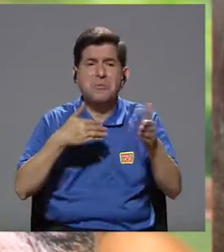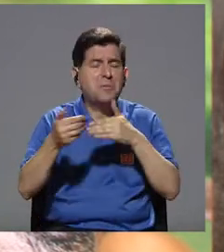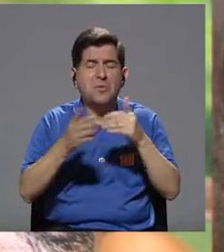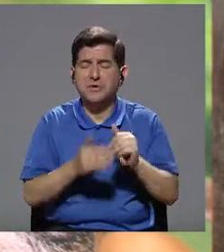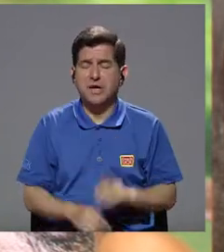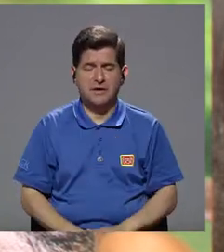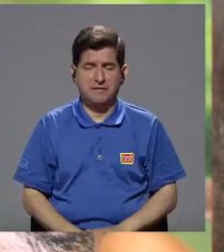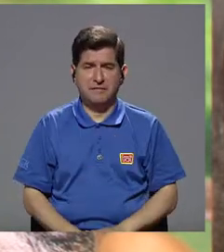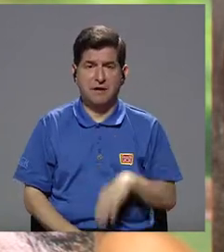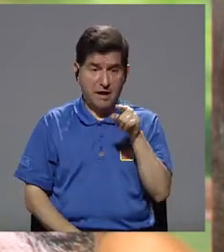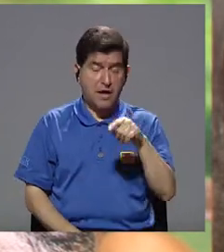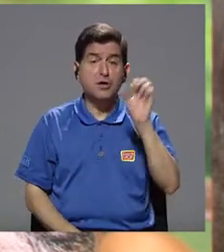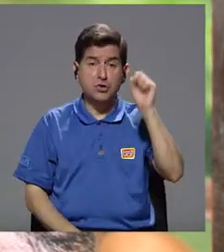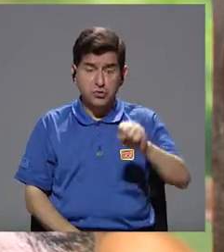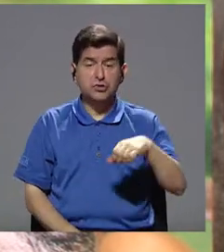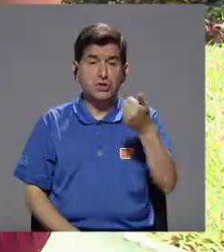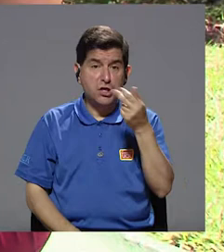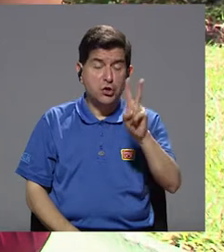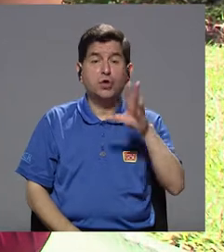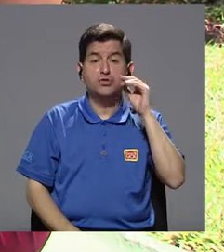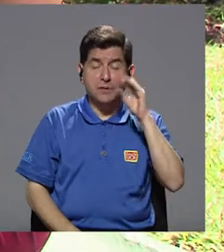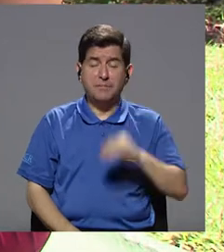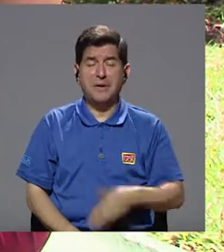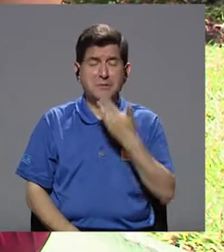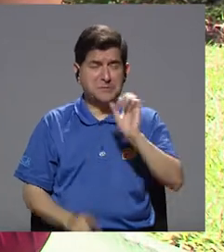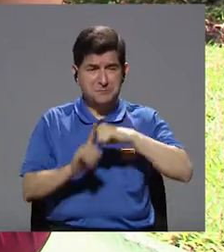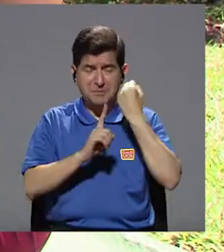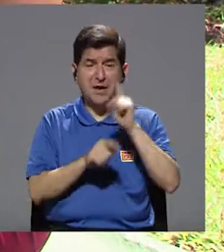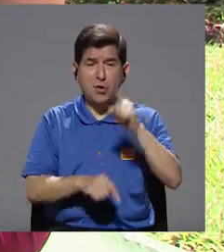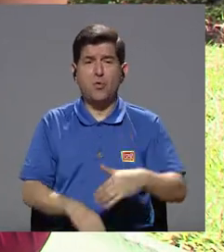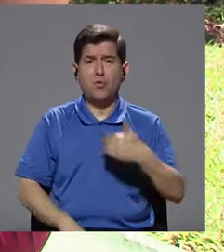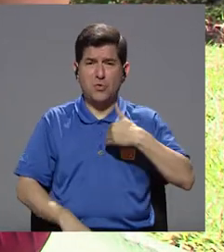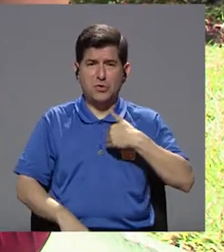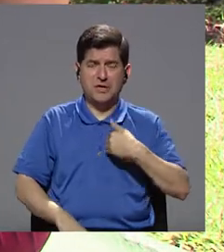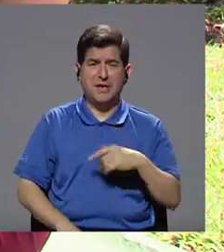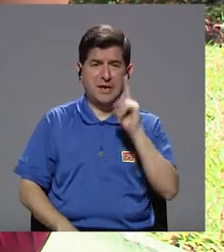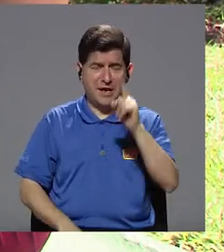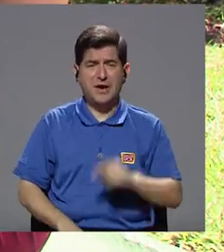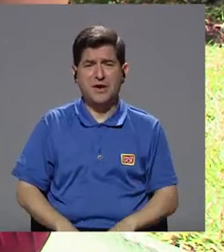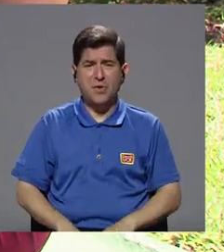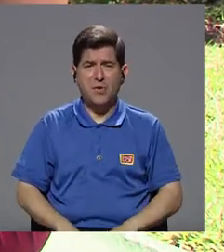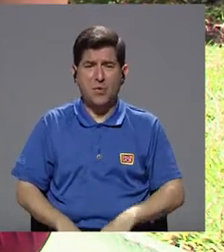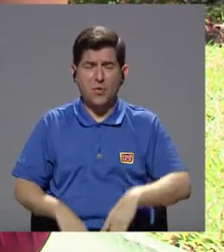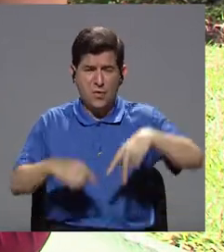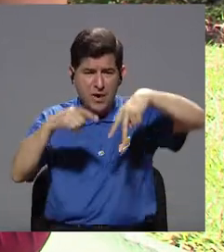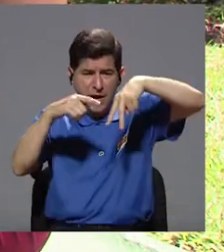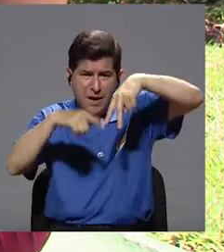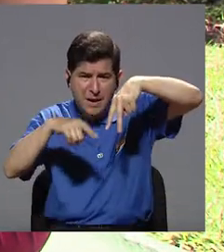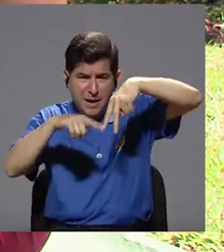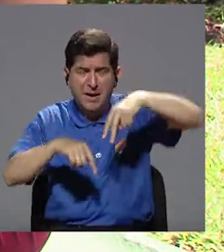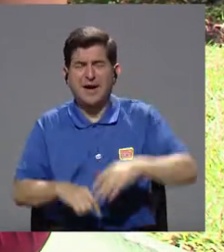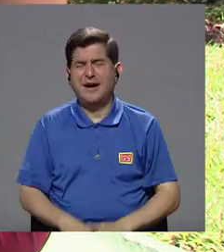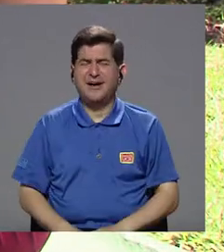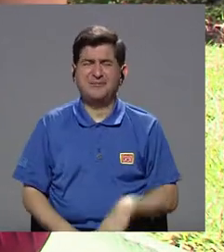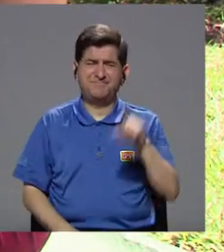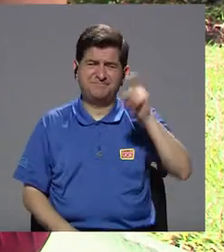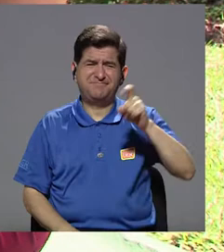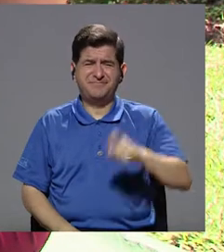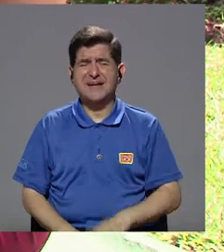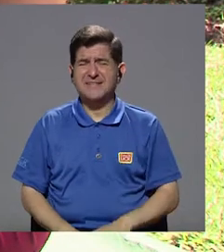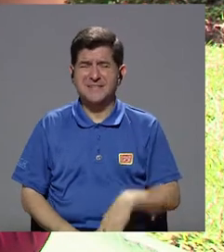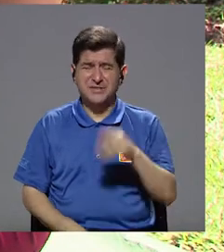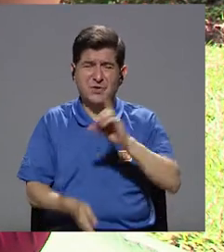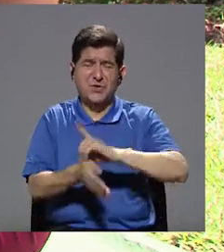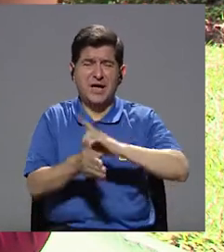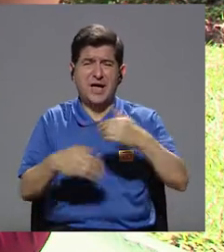eran doce shih tzus que estaban en pésimo estado. Uno de ellos tenía una patita totalmente lacerada y hubo que hacerle, pues, la intervención inmediata